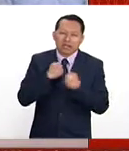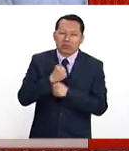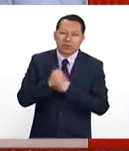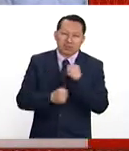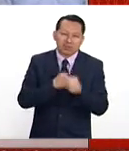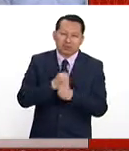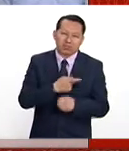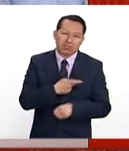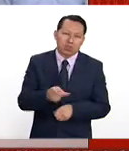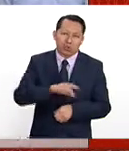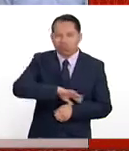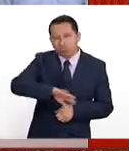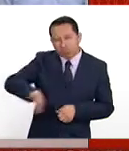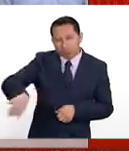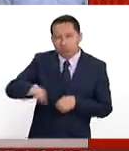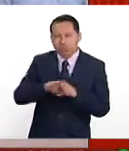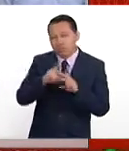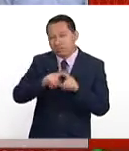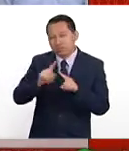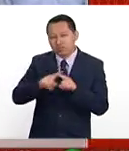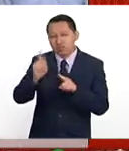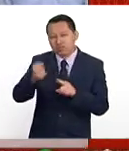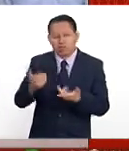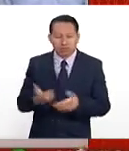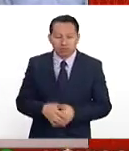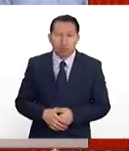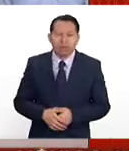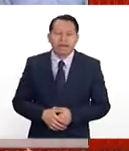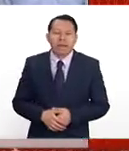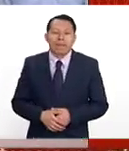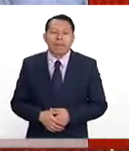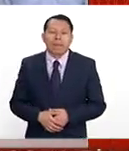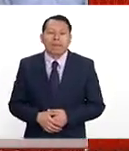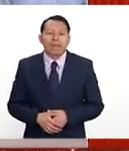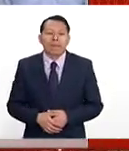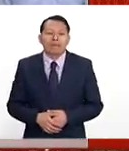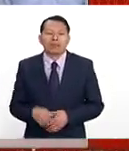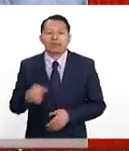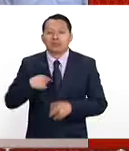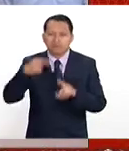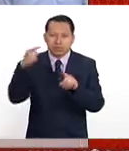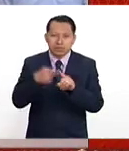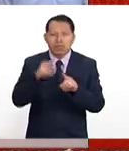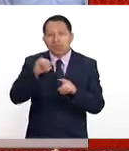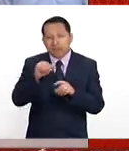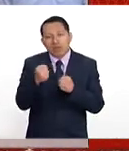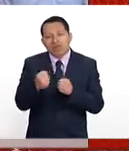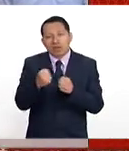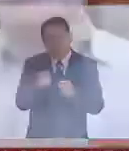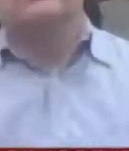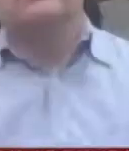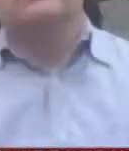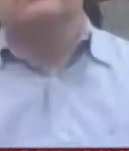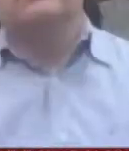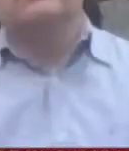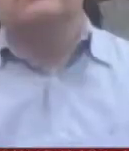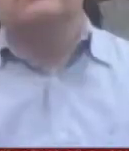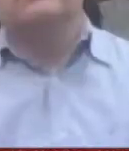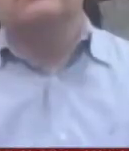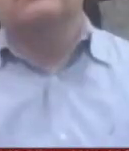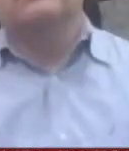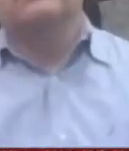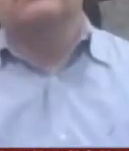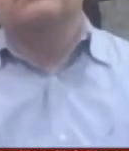en muchas circunstancias. Yo insisto, es una zona de alta marginación. El Tecnológico Superior